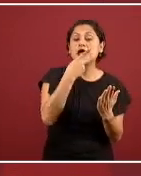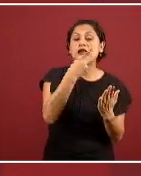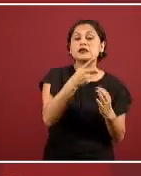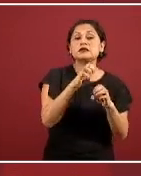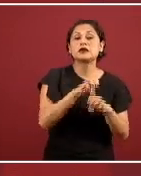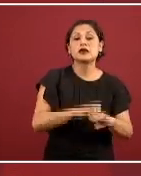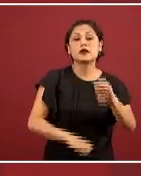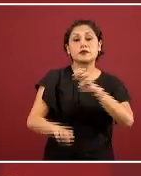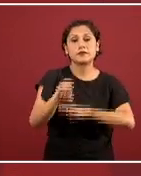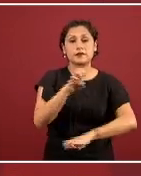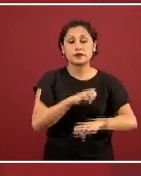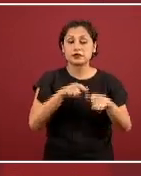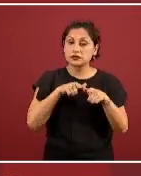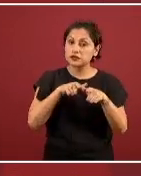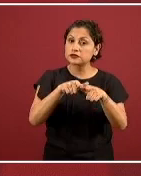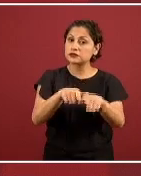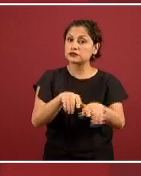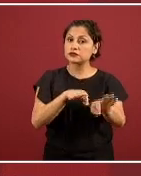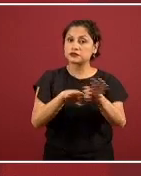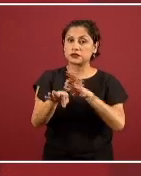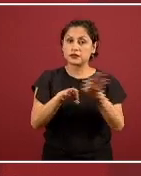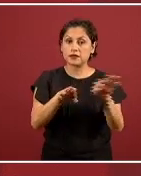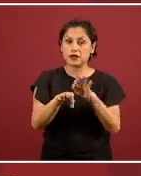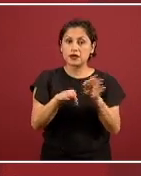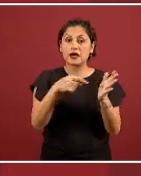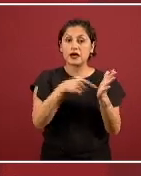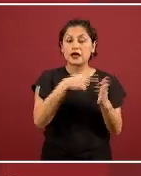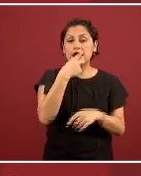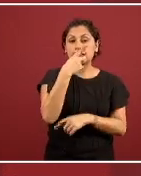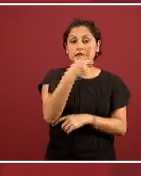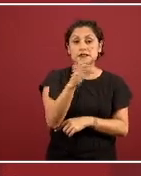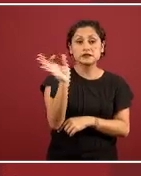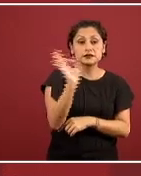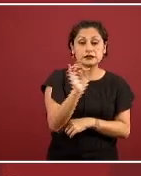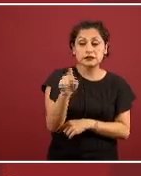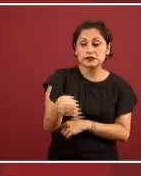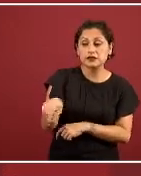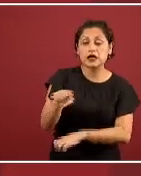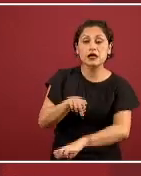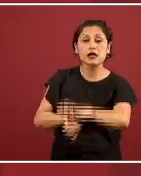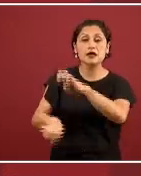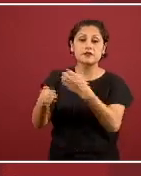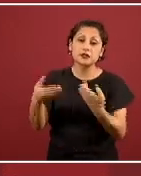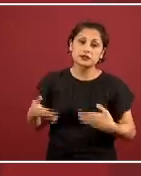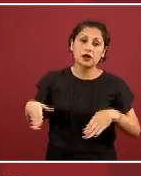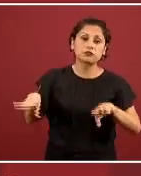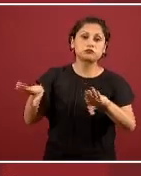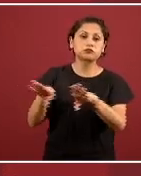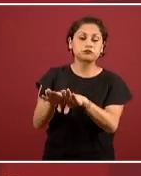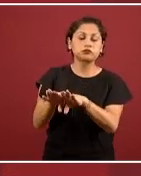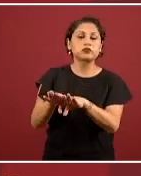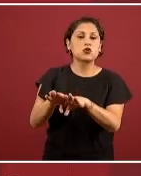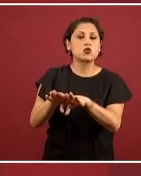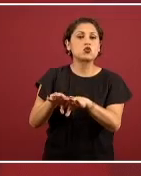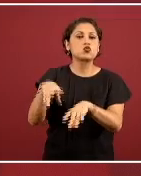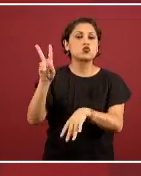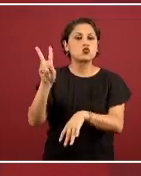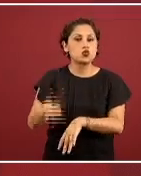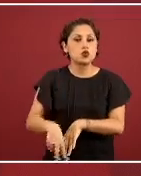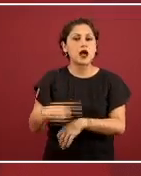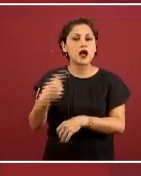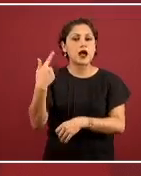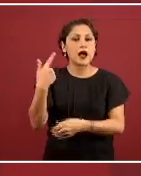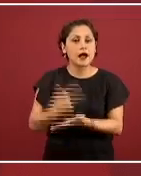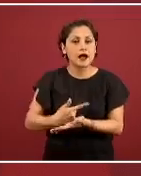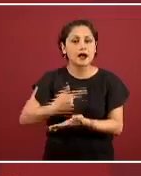nuevo que existirían consecuencias graves si se paralizan entonces un horno de esta naturaleza tiene que estar